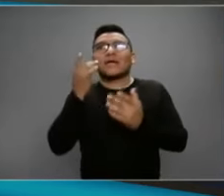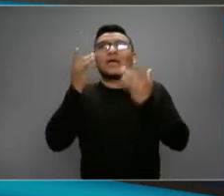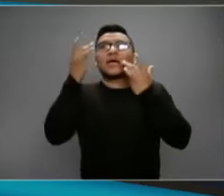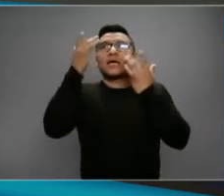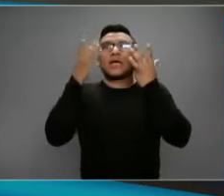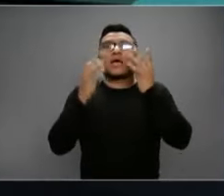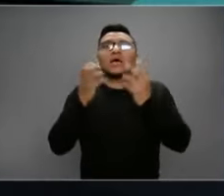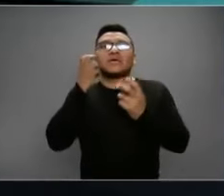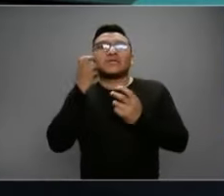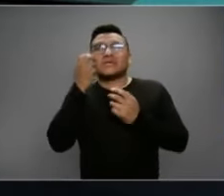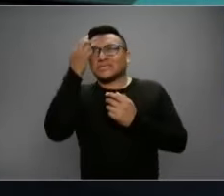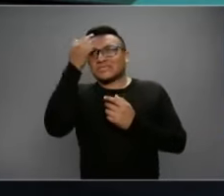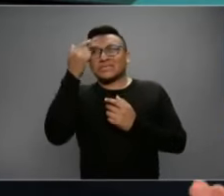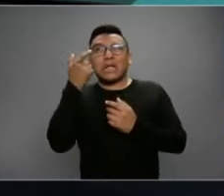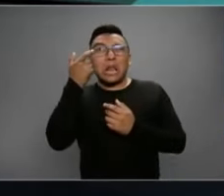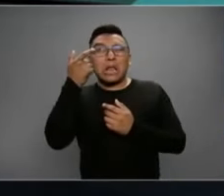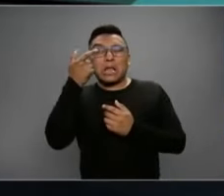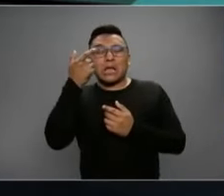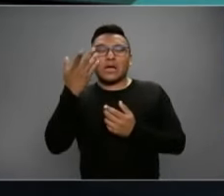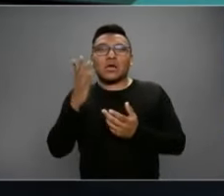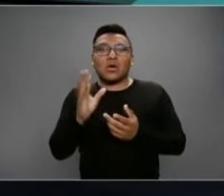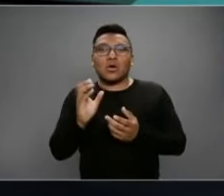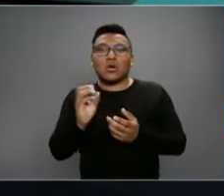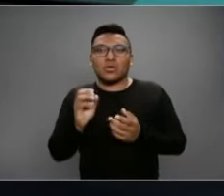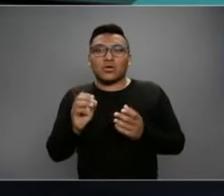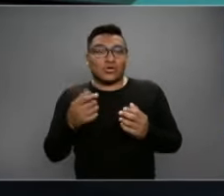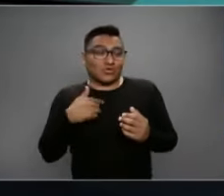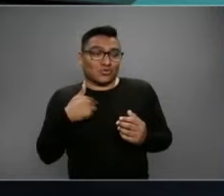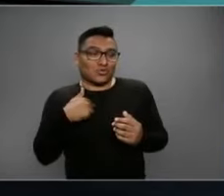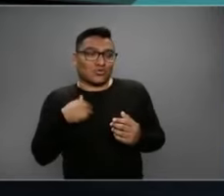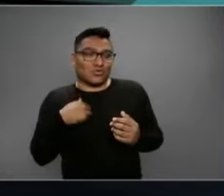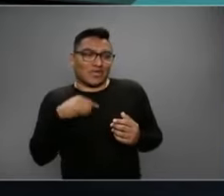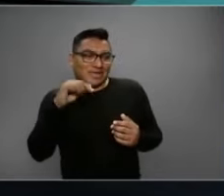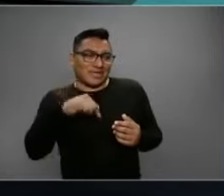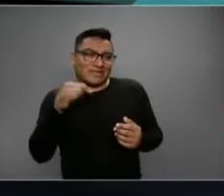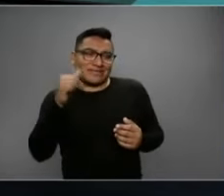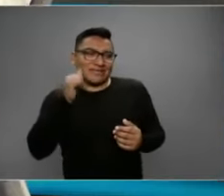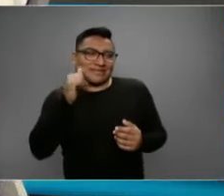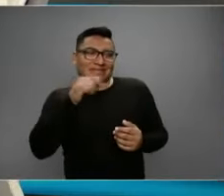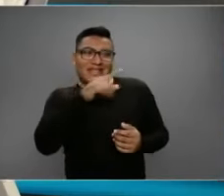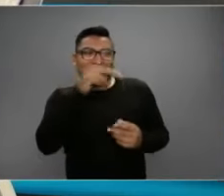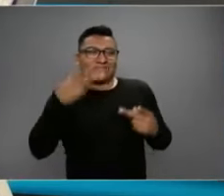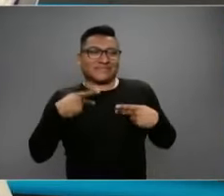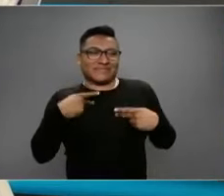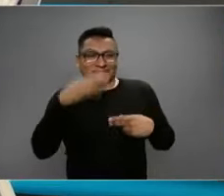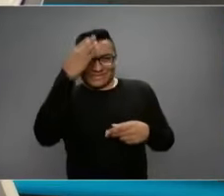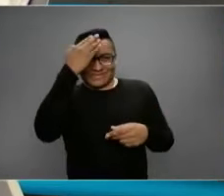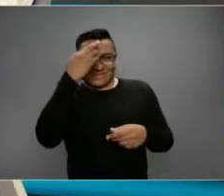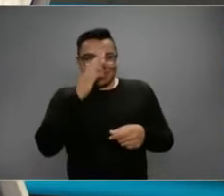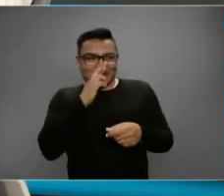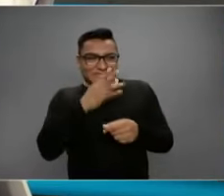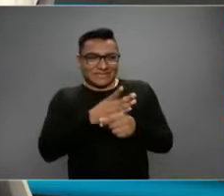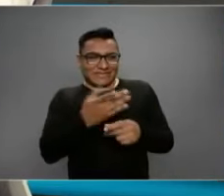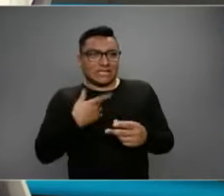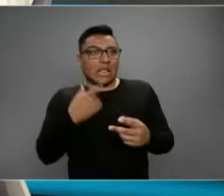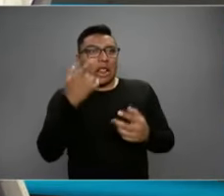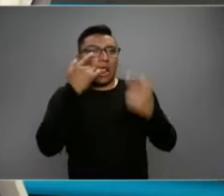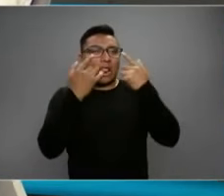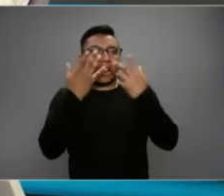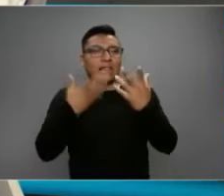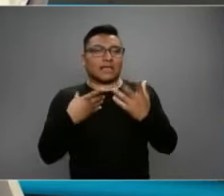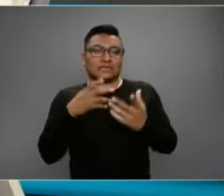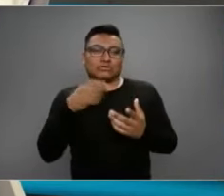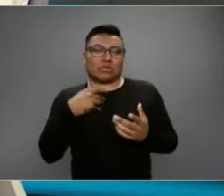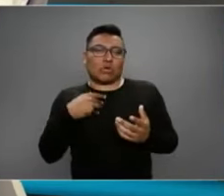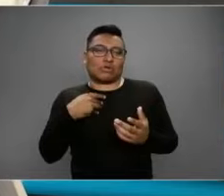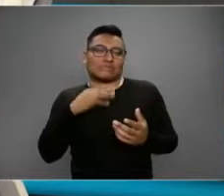la nariz, la comezón, los ojos, no nos damos yo aquí todo el tiempo la producción me está regañando de que me estoy tocando la cara y doy malos ejemplos.